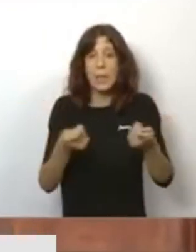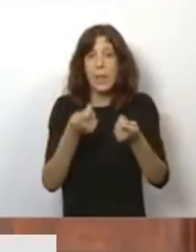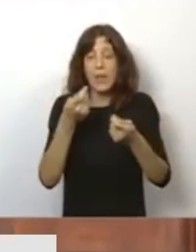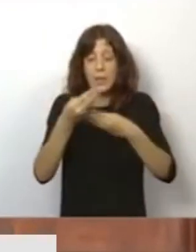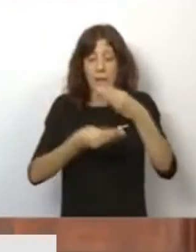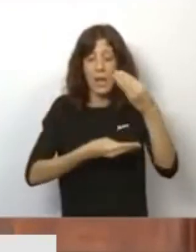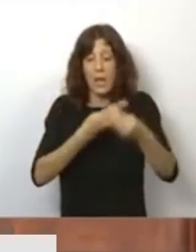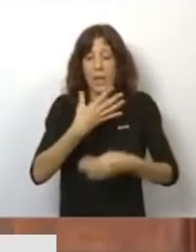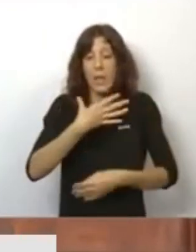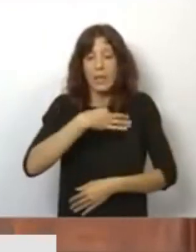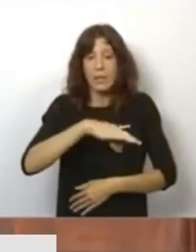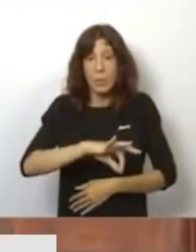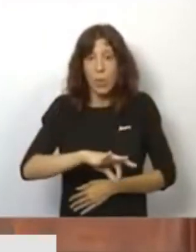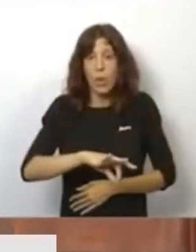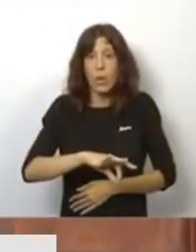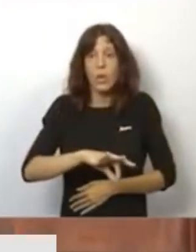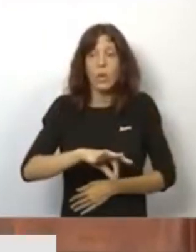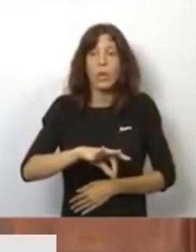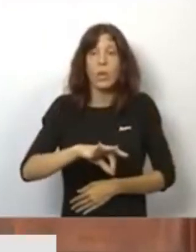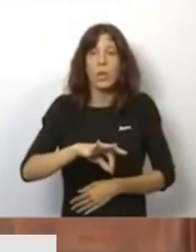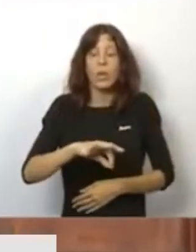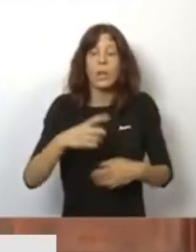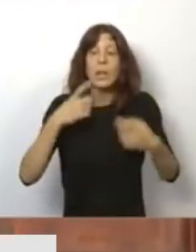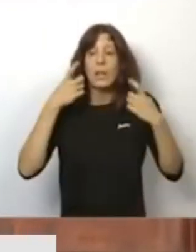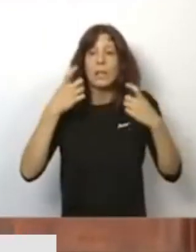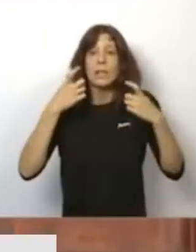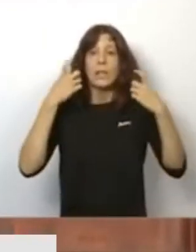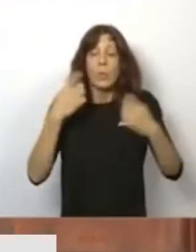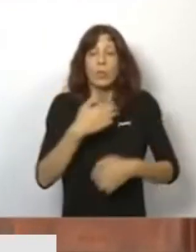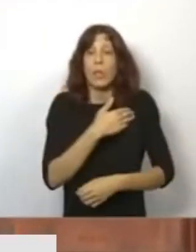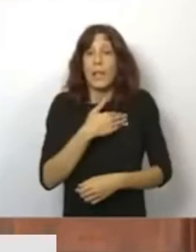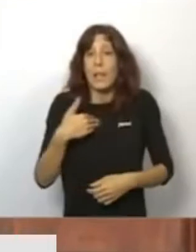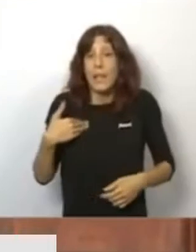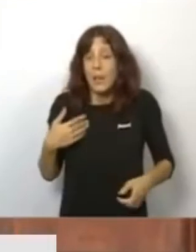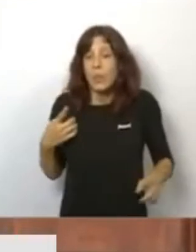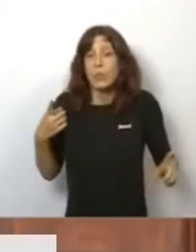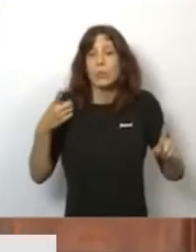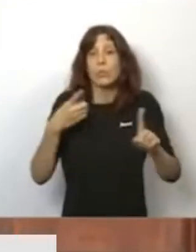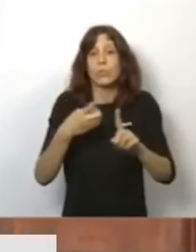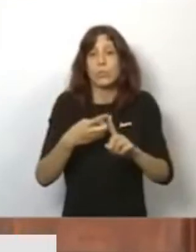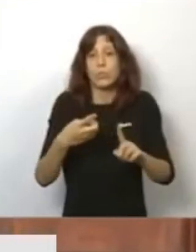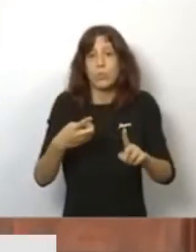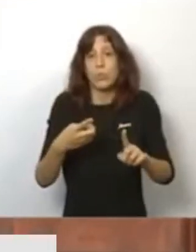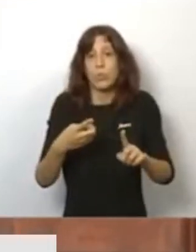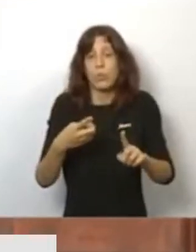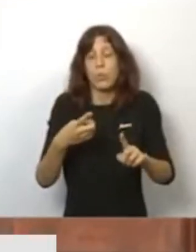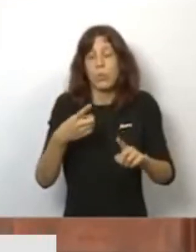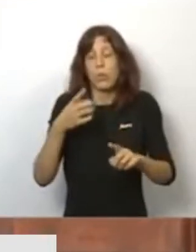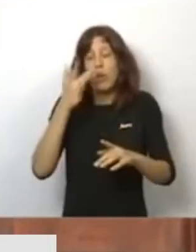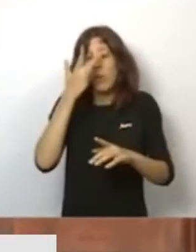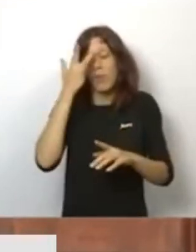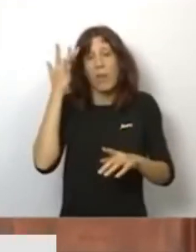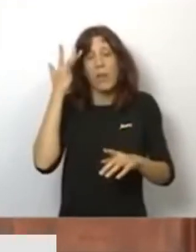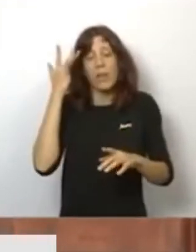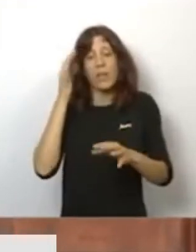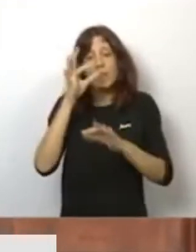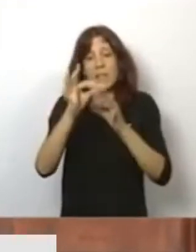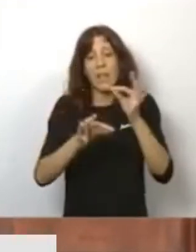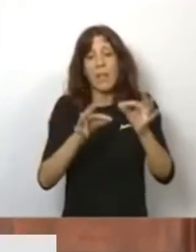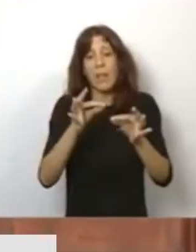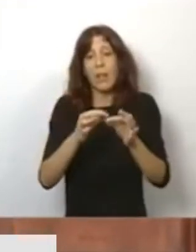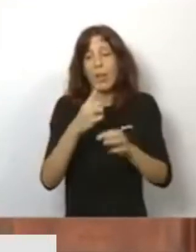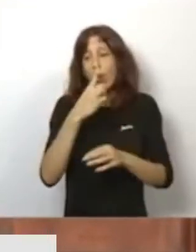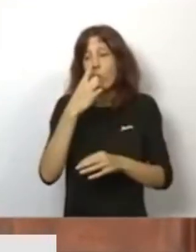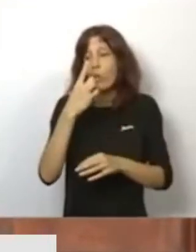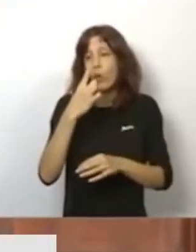cabo, fundamentalmente lo que se pretende es poder cerrar el ciclo fallero, que se quedó pendiente